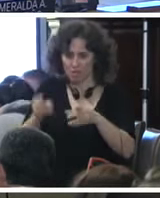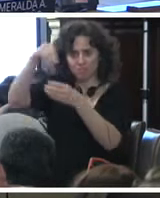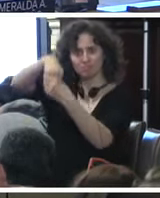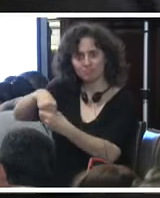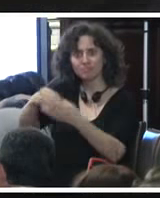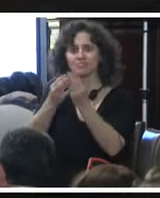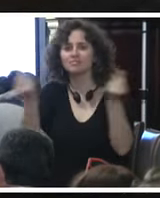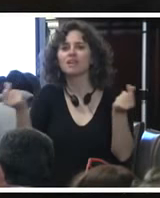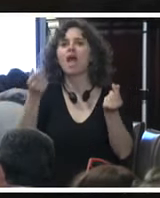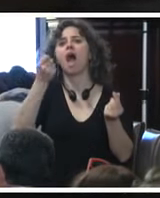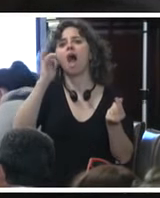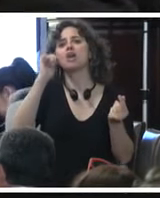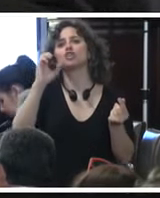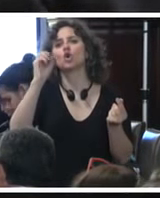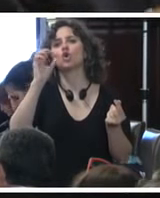Ayotzinapa,